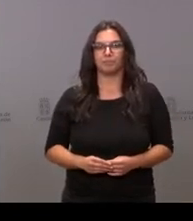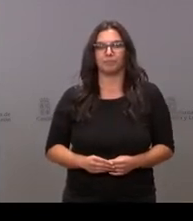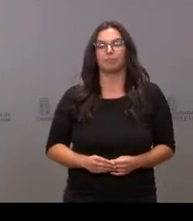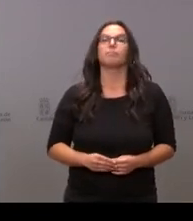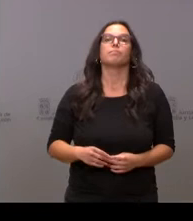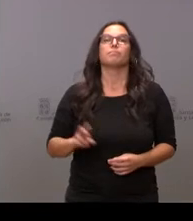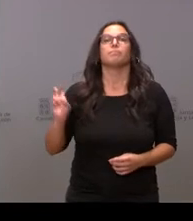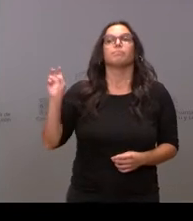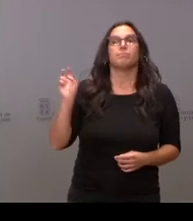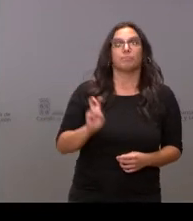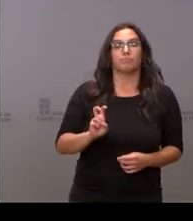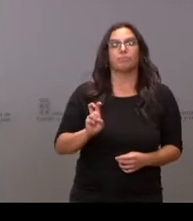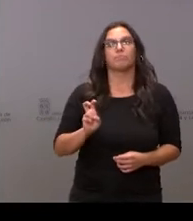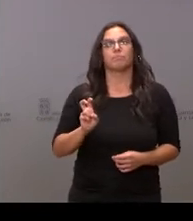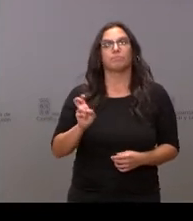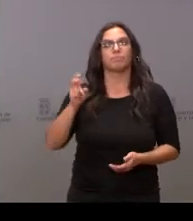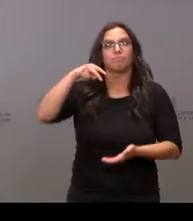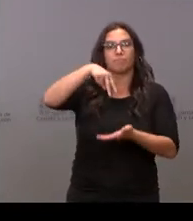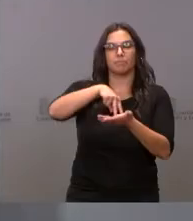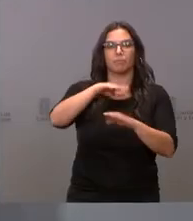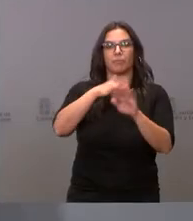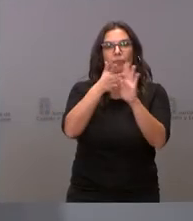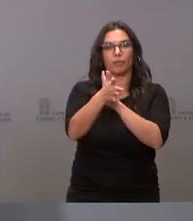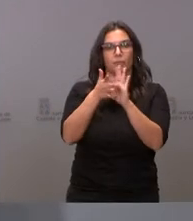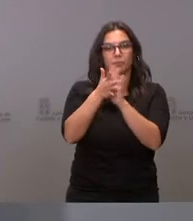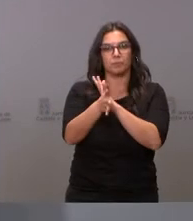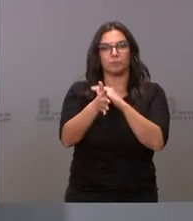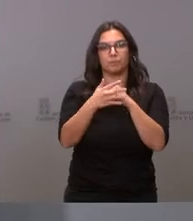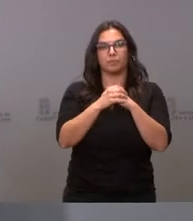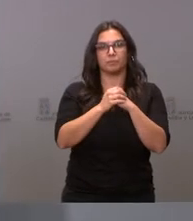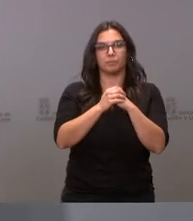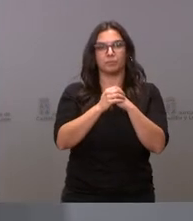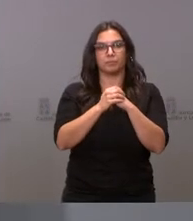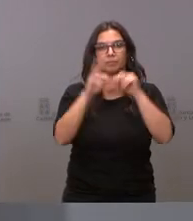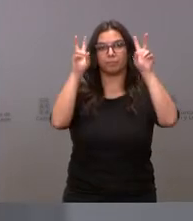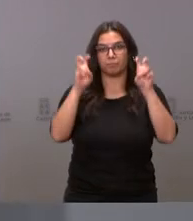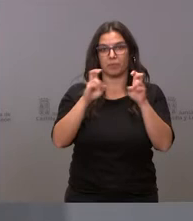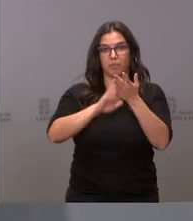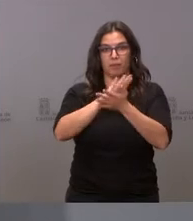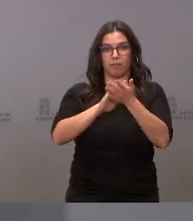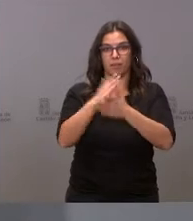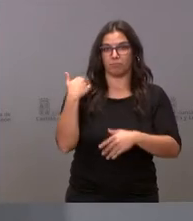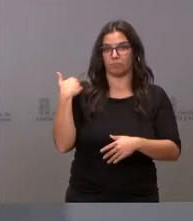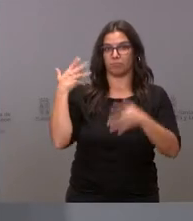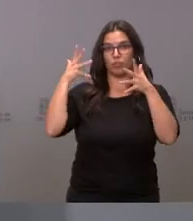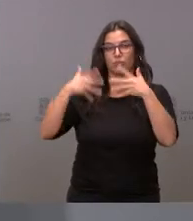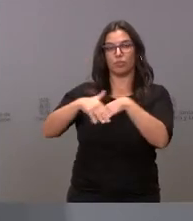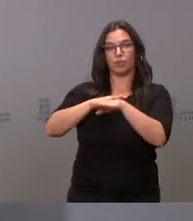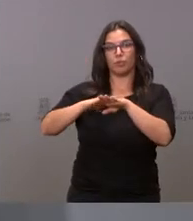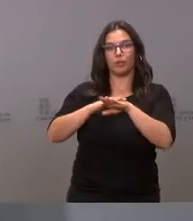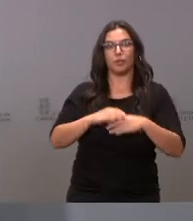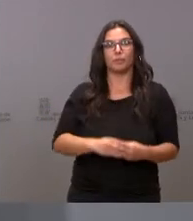comparecemos para dar cuenta de los asuntos tratados en este Consejo de Gobierno. Nos acompaña